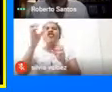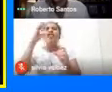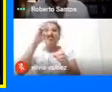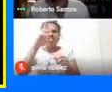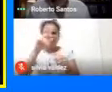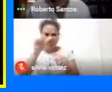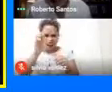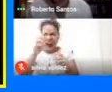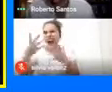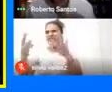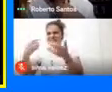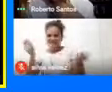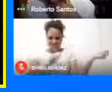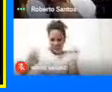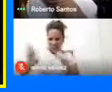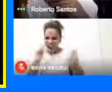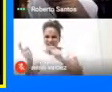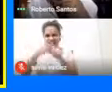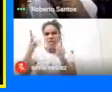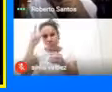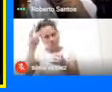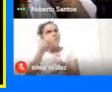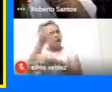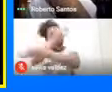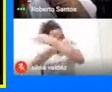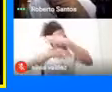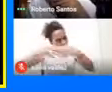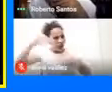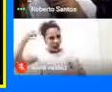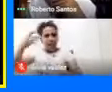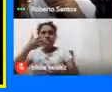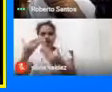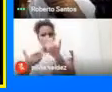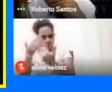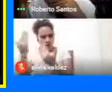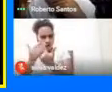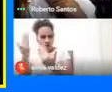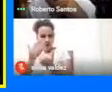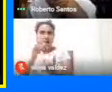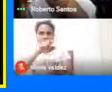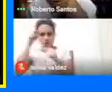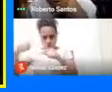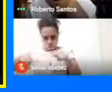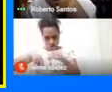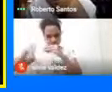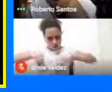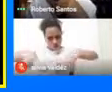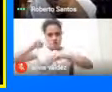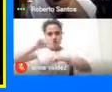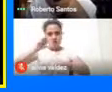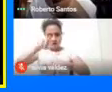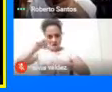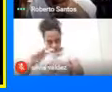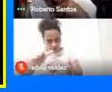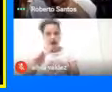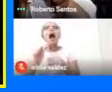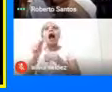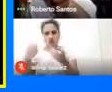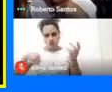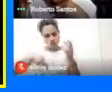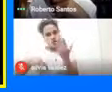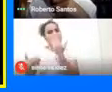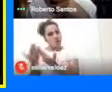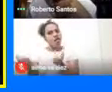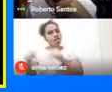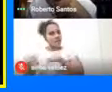capop Y todo eso Porque no ponemos De moda Nuestro territorio Muisca Y nosotros Nos ponemos De moda